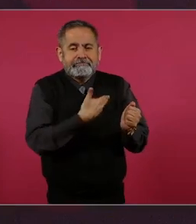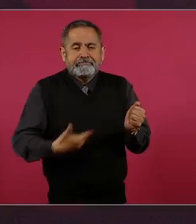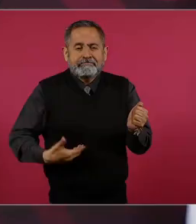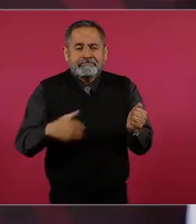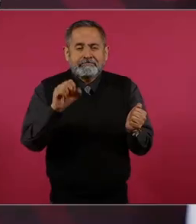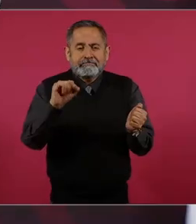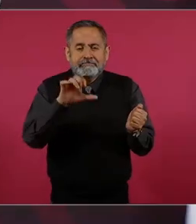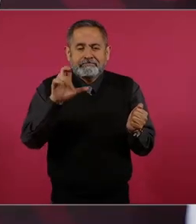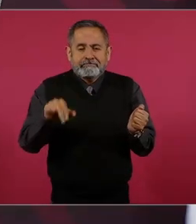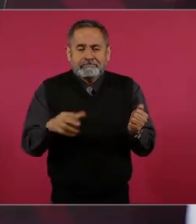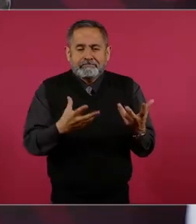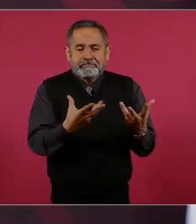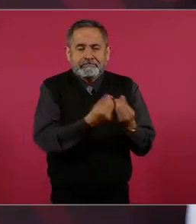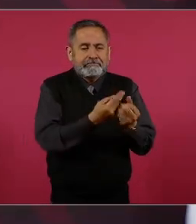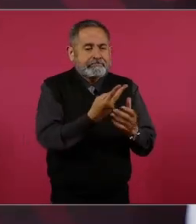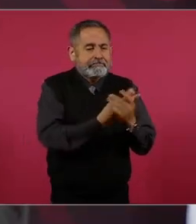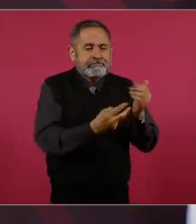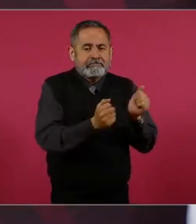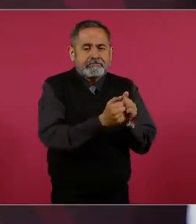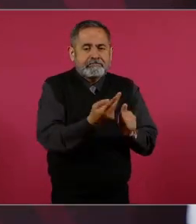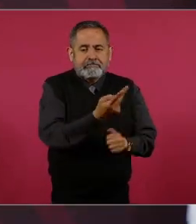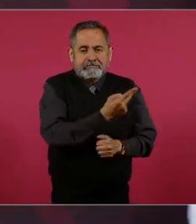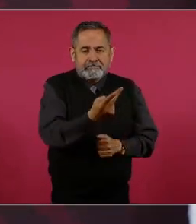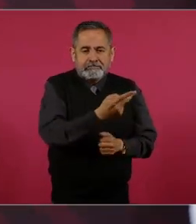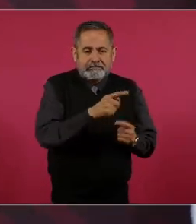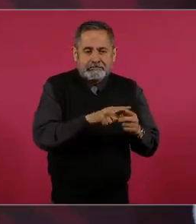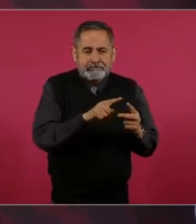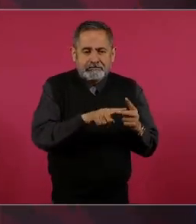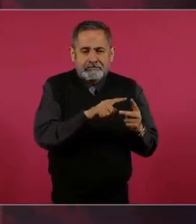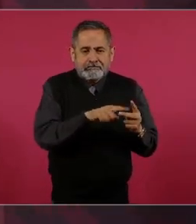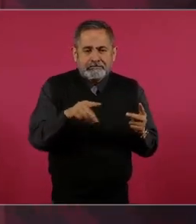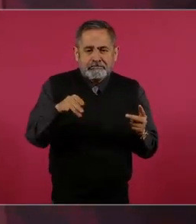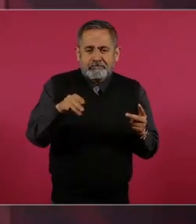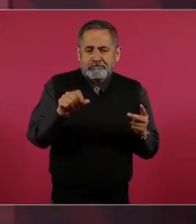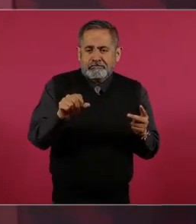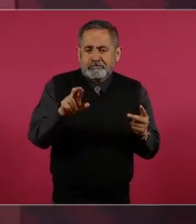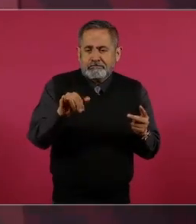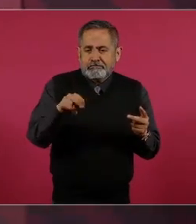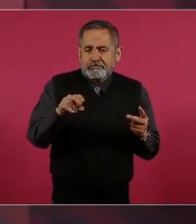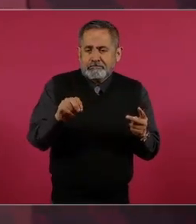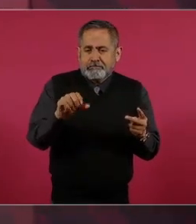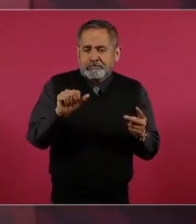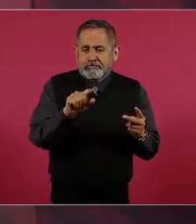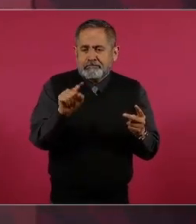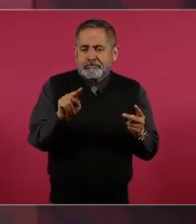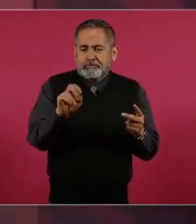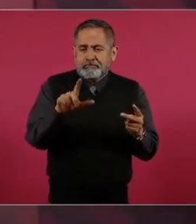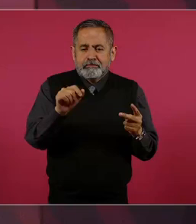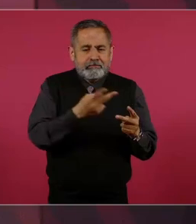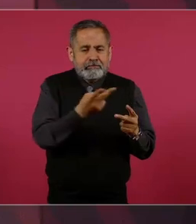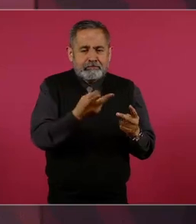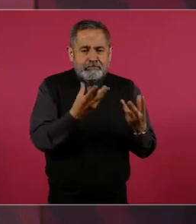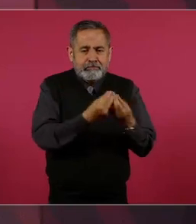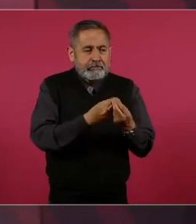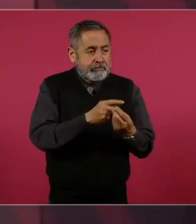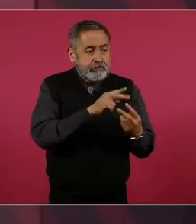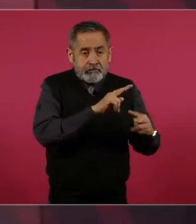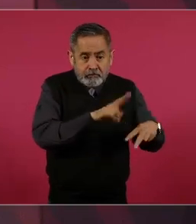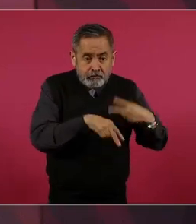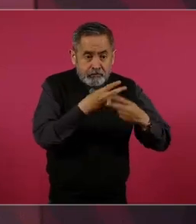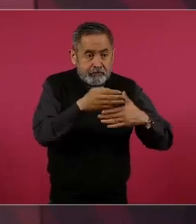a Mariano Azuela, a Los Pinos